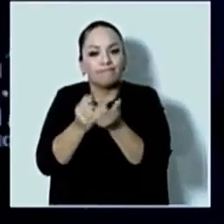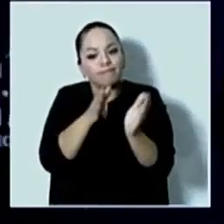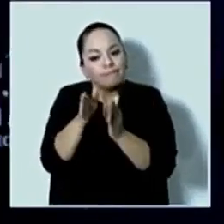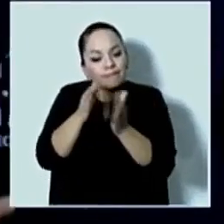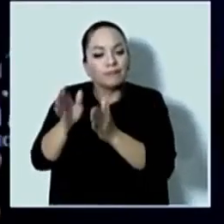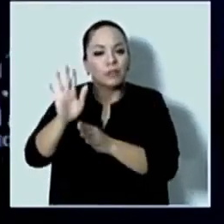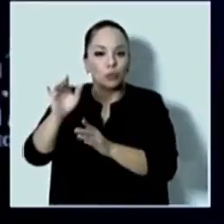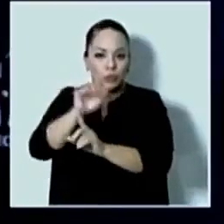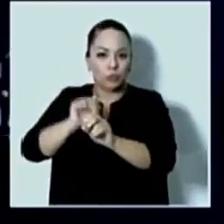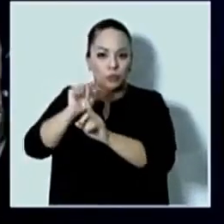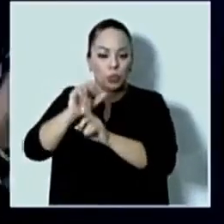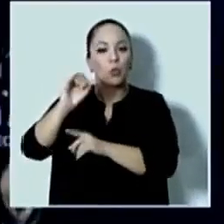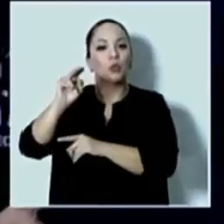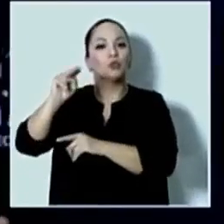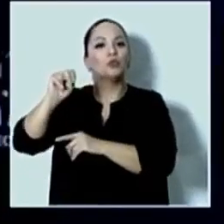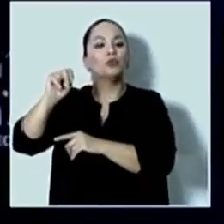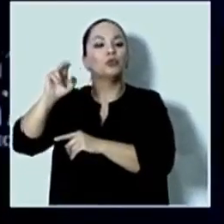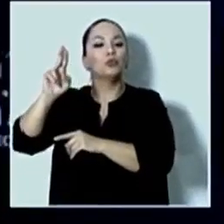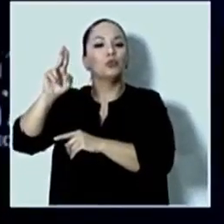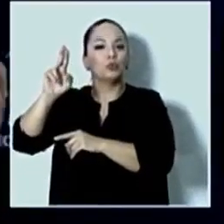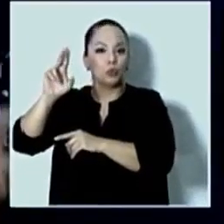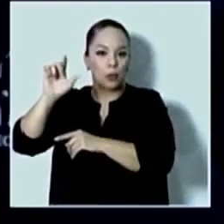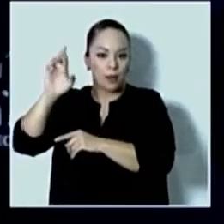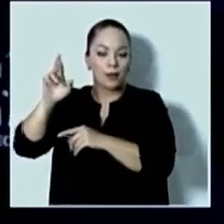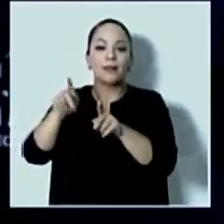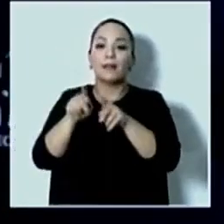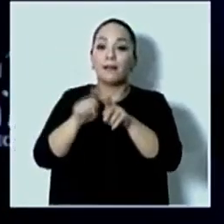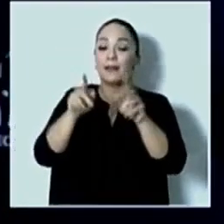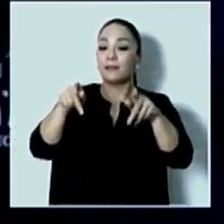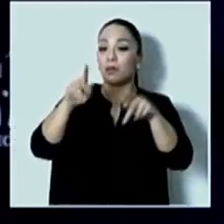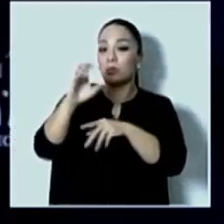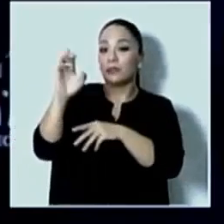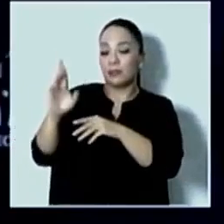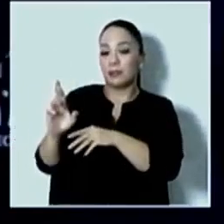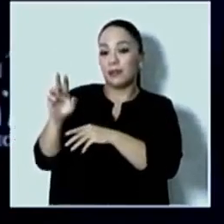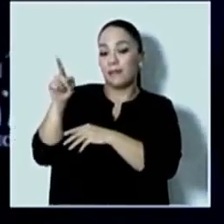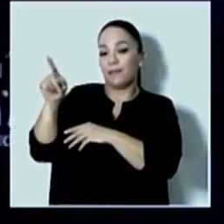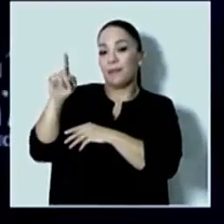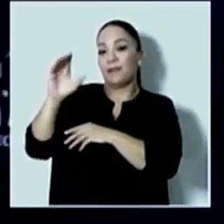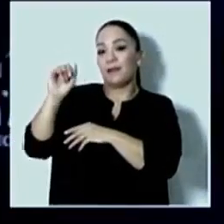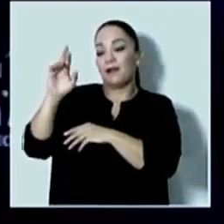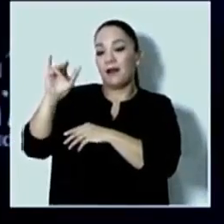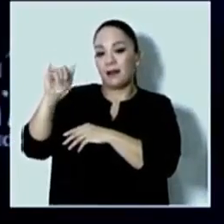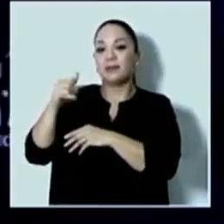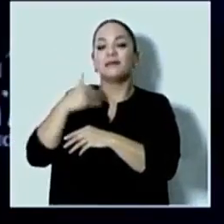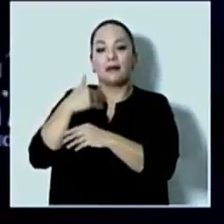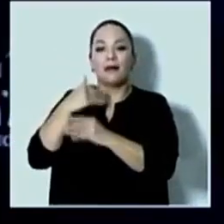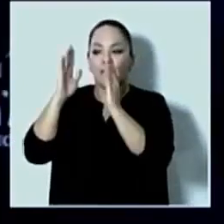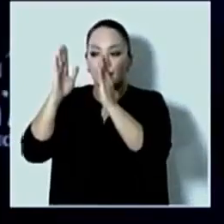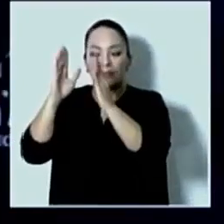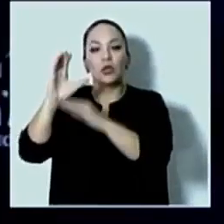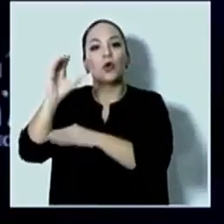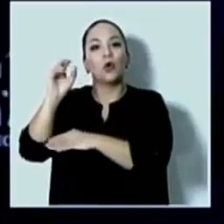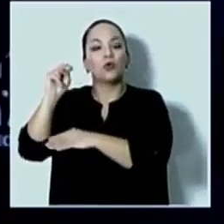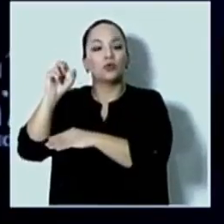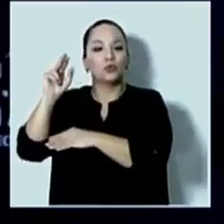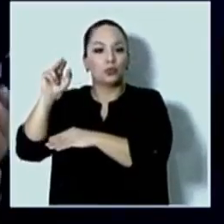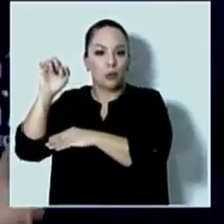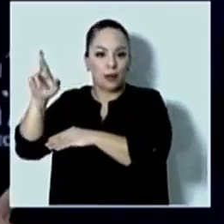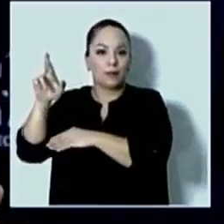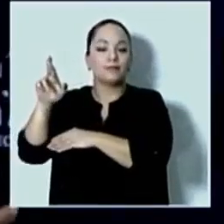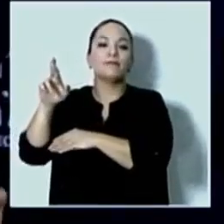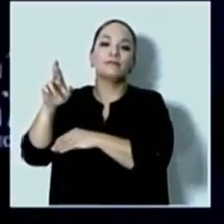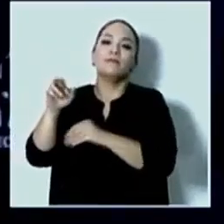los costarricenses en Caracas tengan atención consular. Posiblemente a través de un tercer